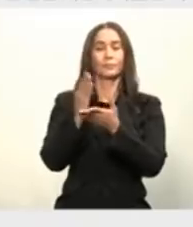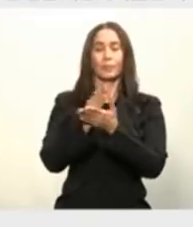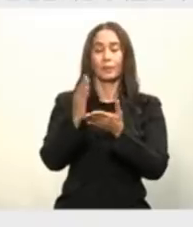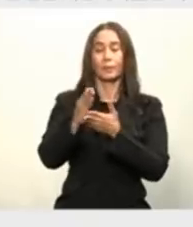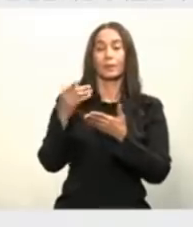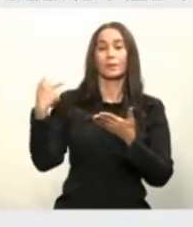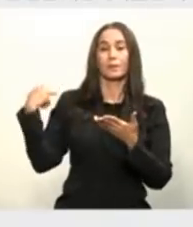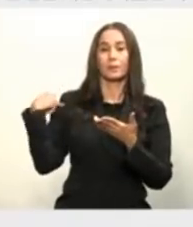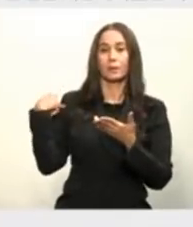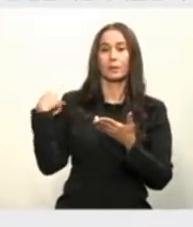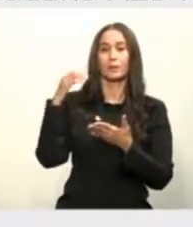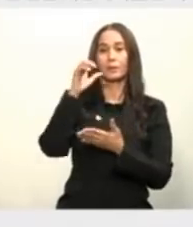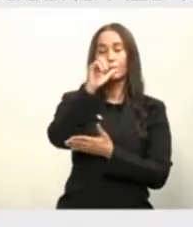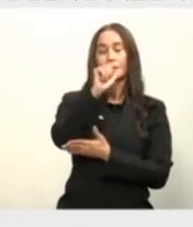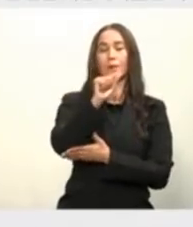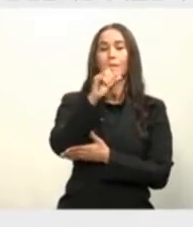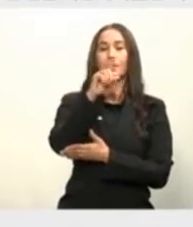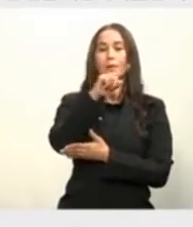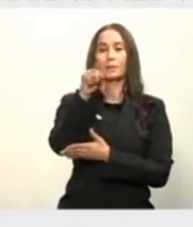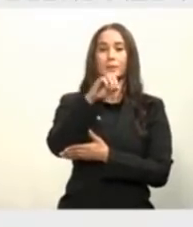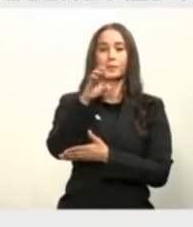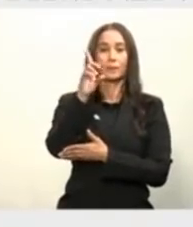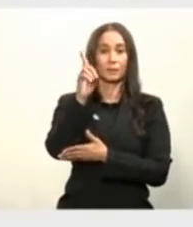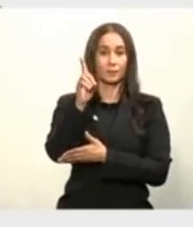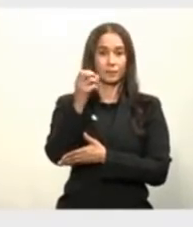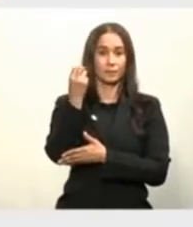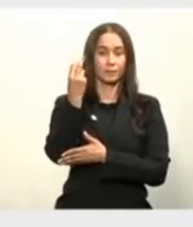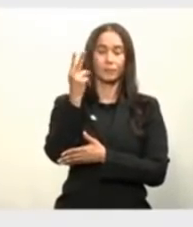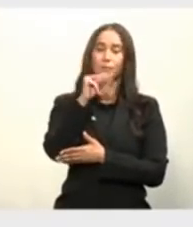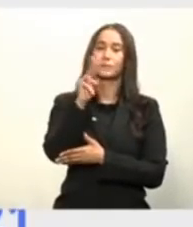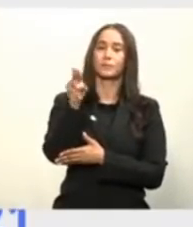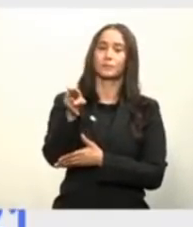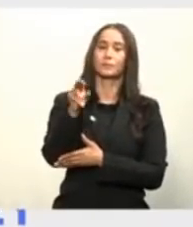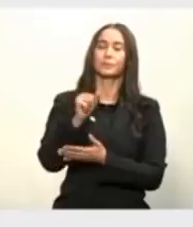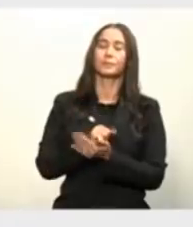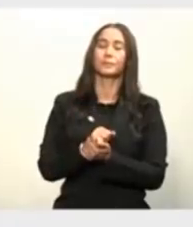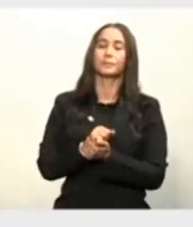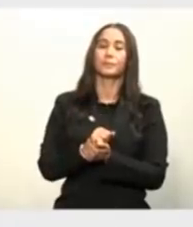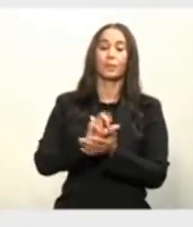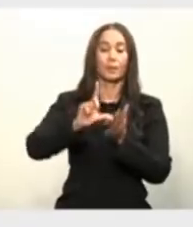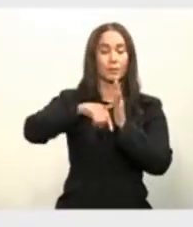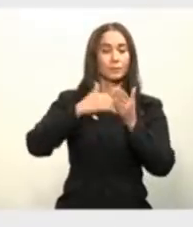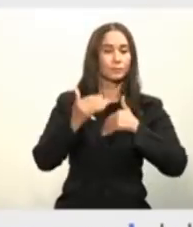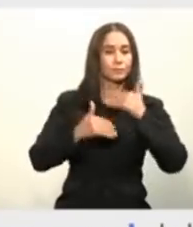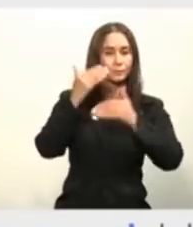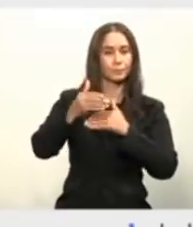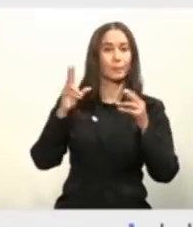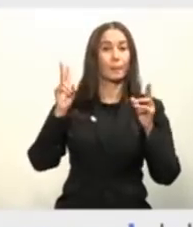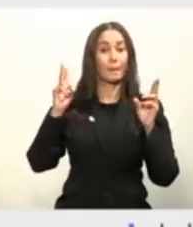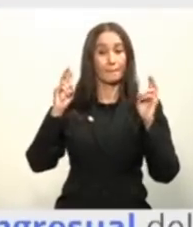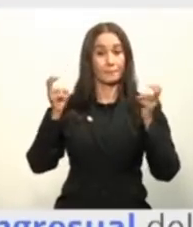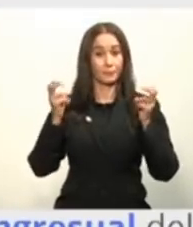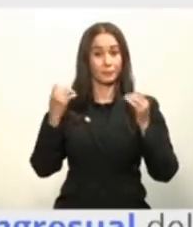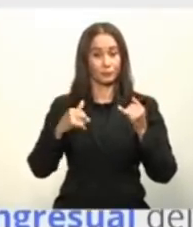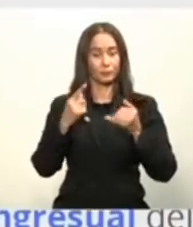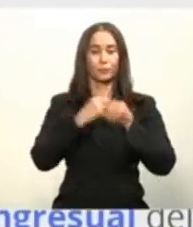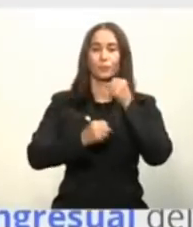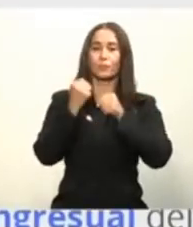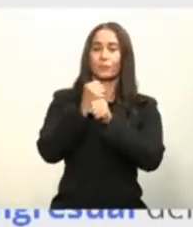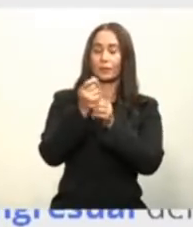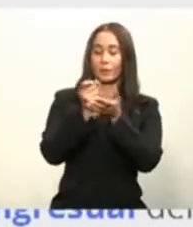AZD1222 de AstraZeneca. En enero de este año, se